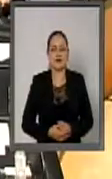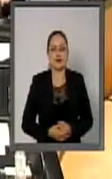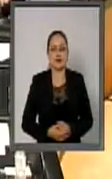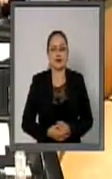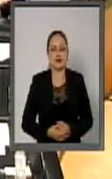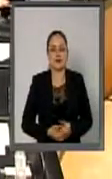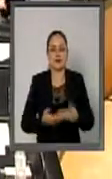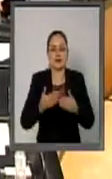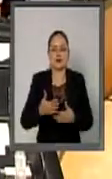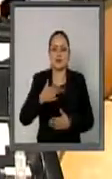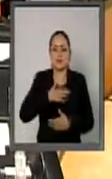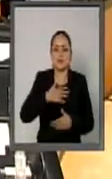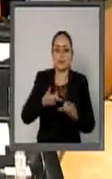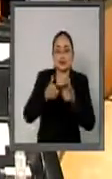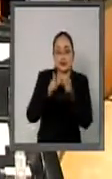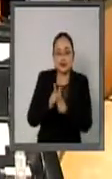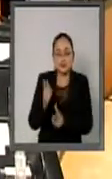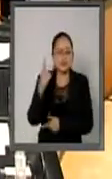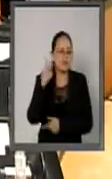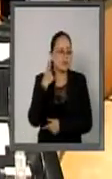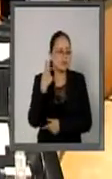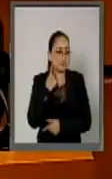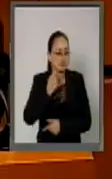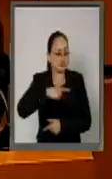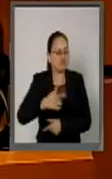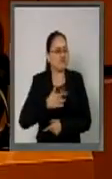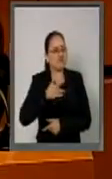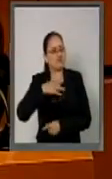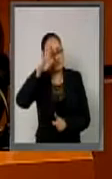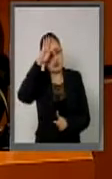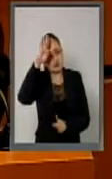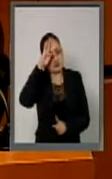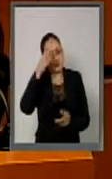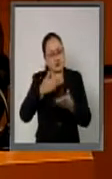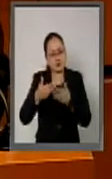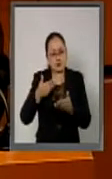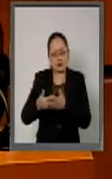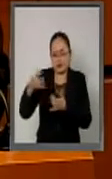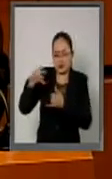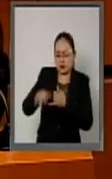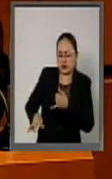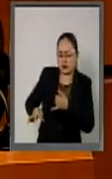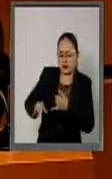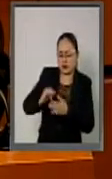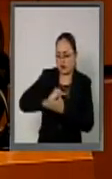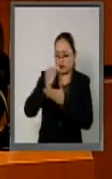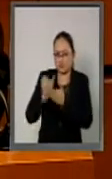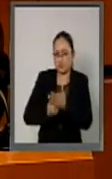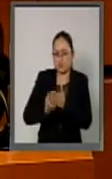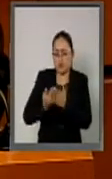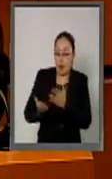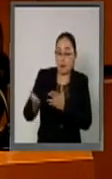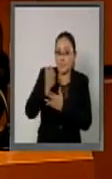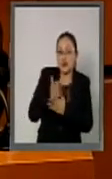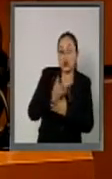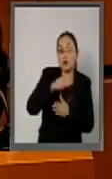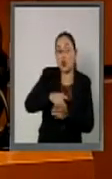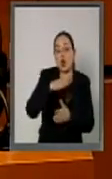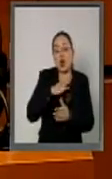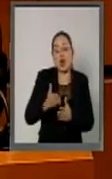En mi grupo parlamentario consideramos que el balance de este último informe, penúltimo informe,